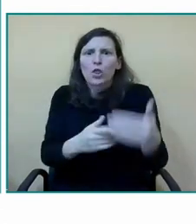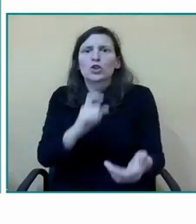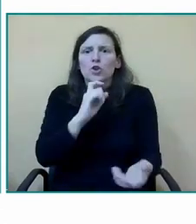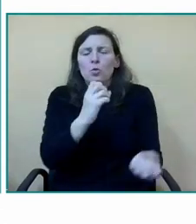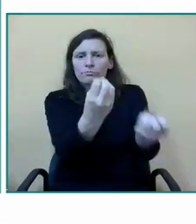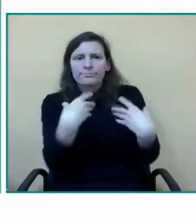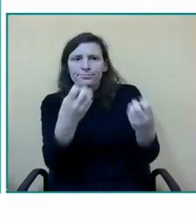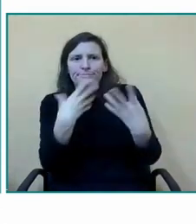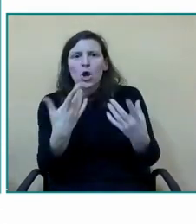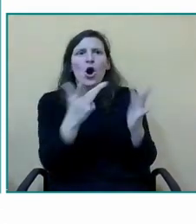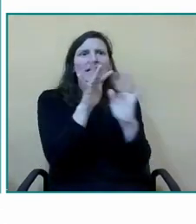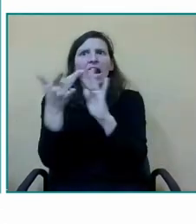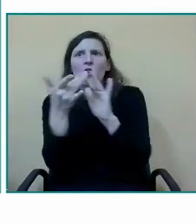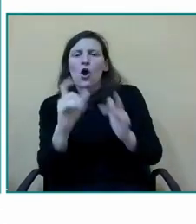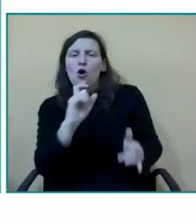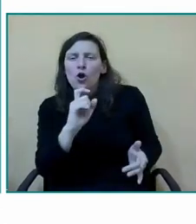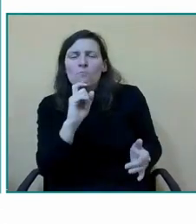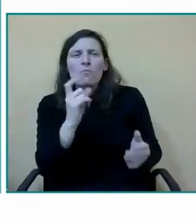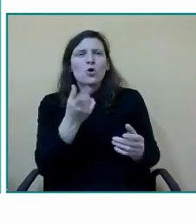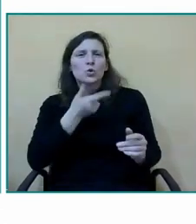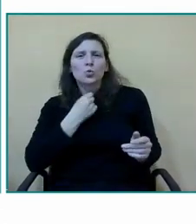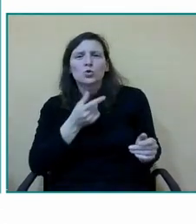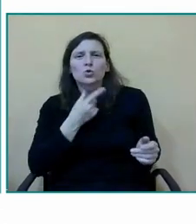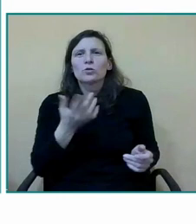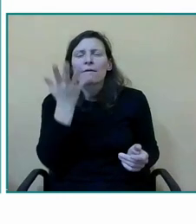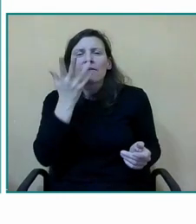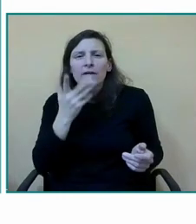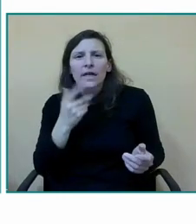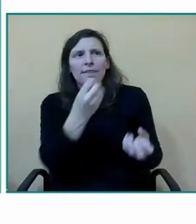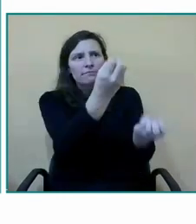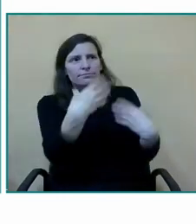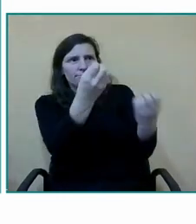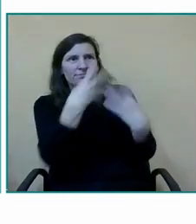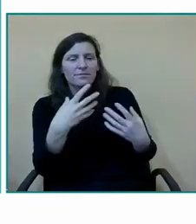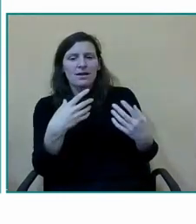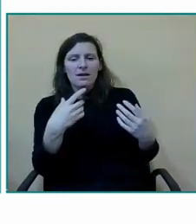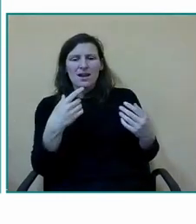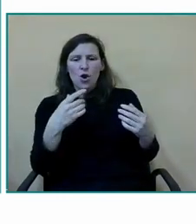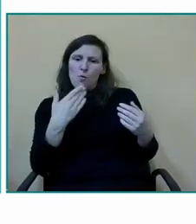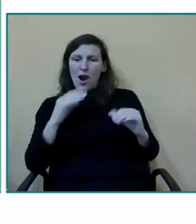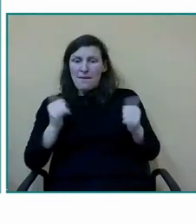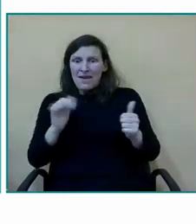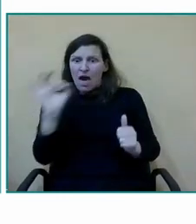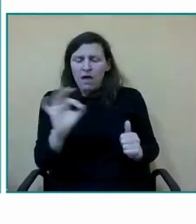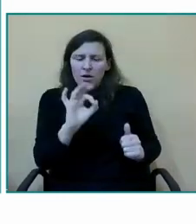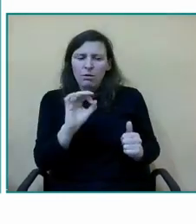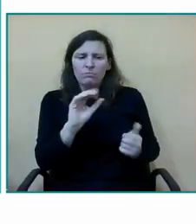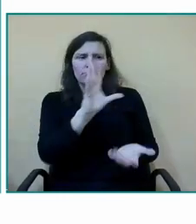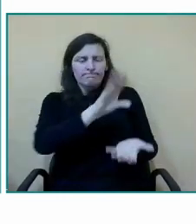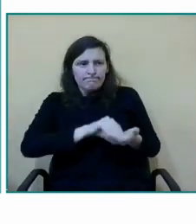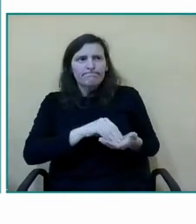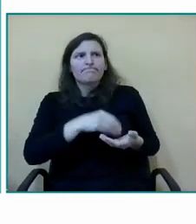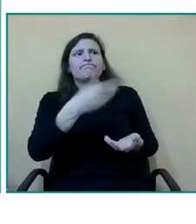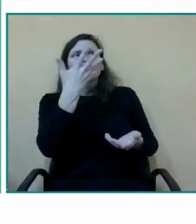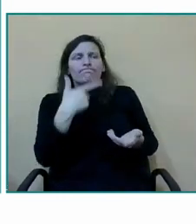adultos sus preferencias sus gustos y sobre todo ellos nos van a poner nos van a hacer mucho hincapié la información